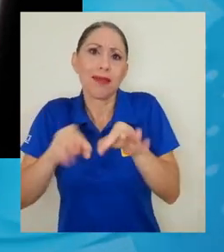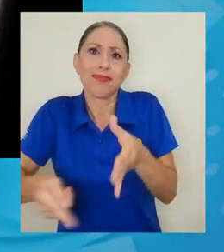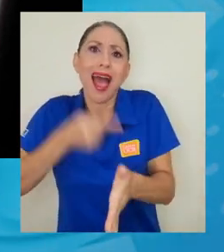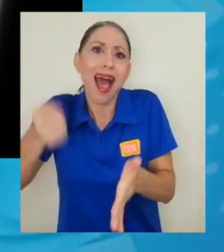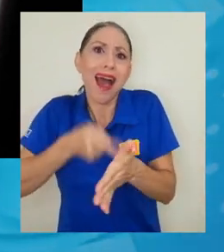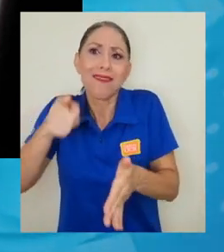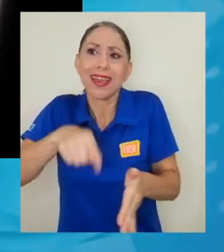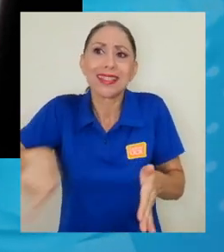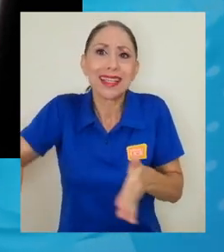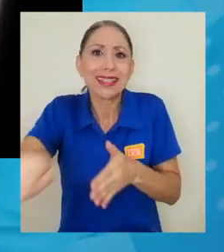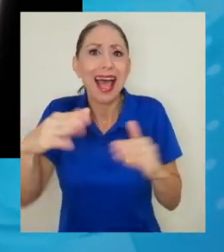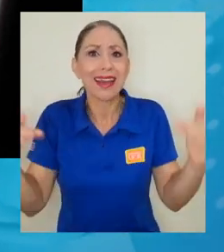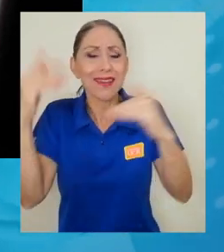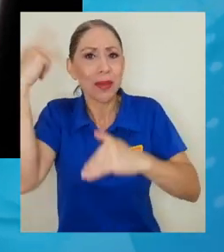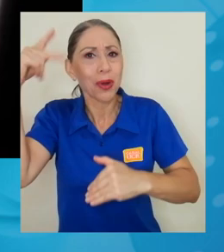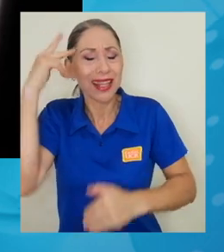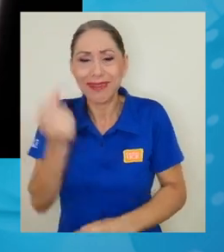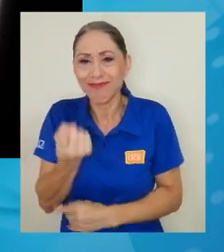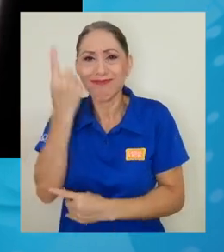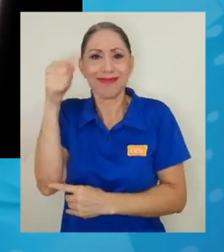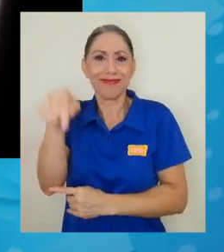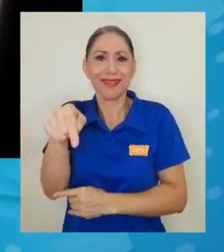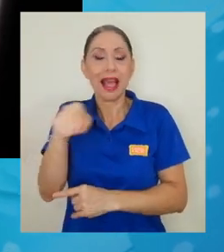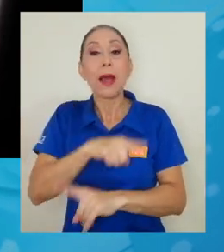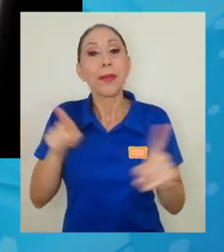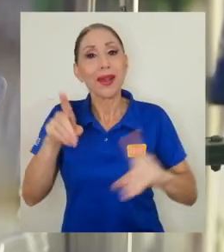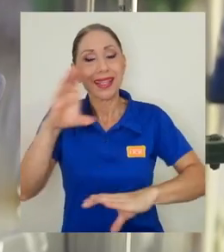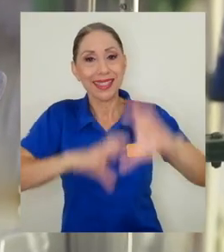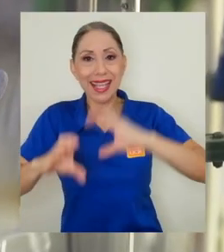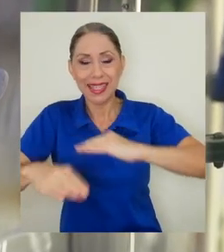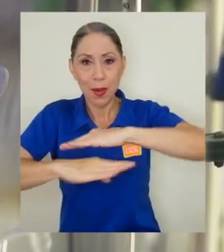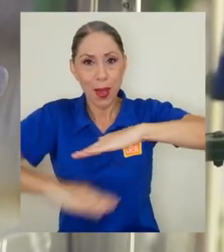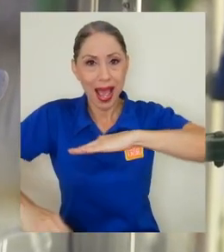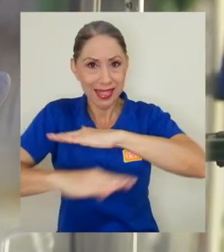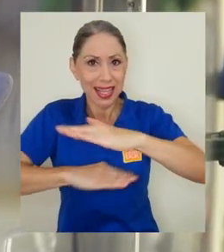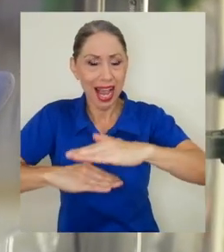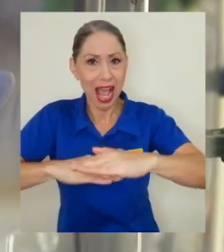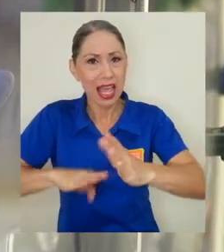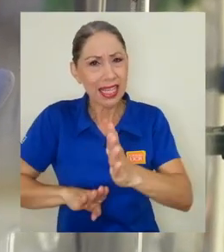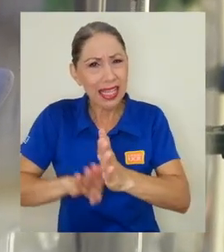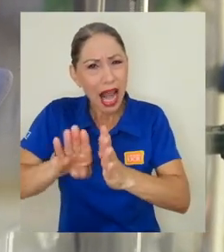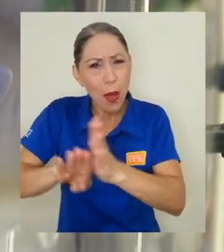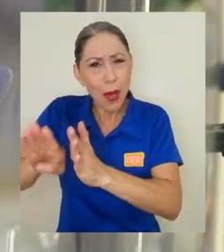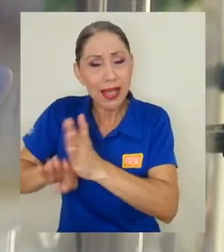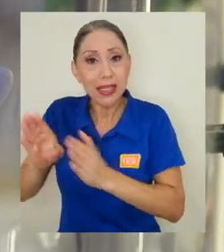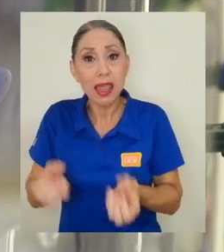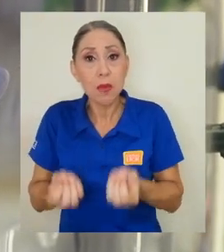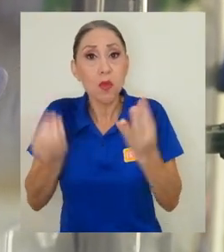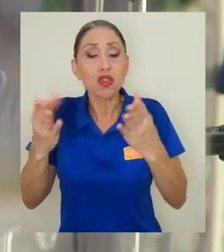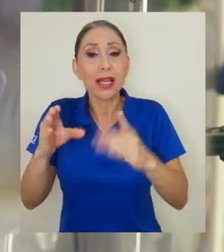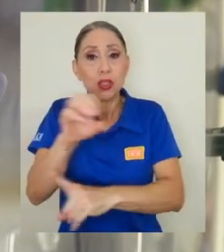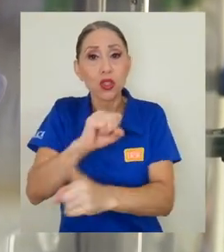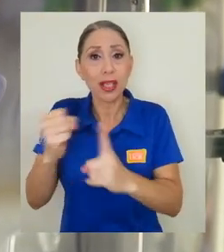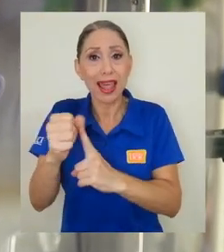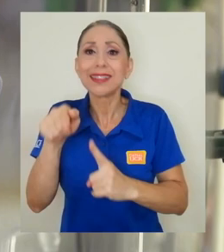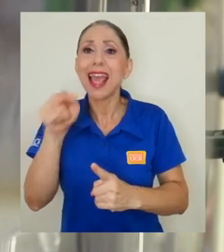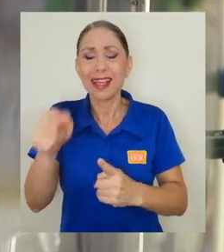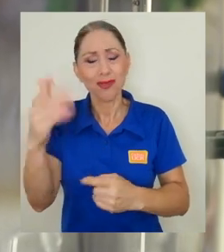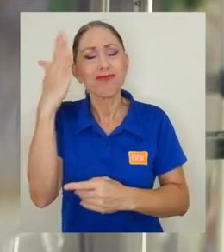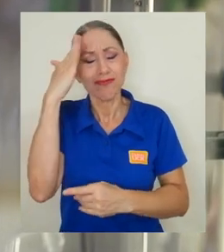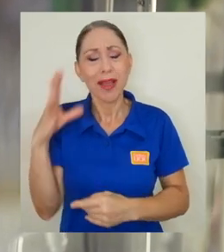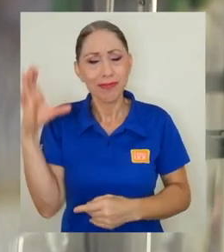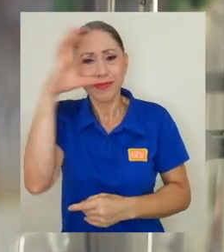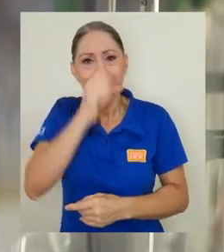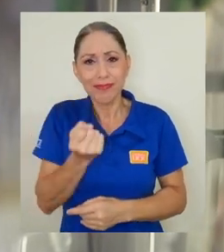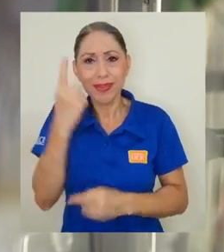entienda en ámbitos políticos. No obstante, la ciencia básica es sin duda el avance de muchas sociedades y eso está claro en países